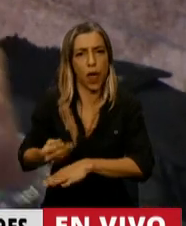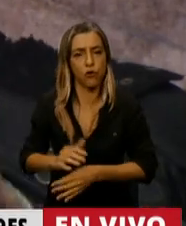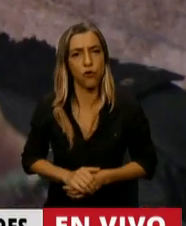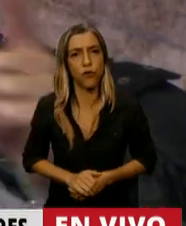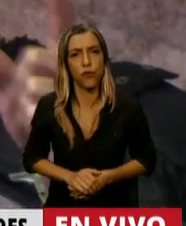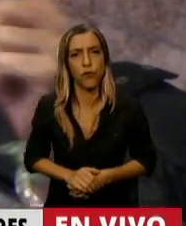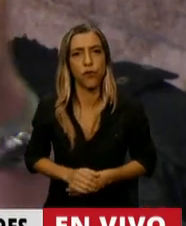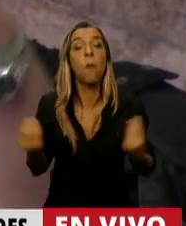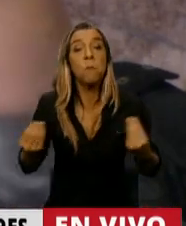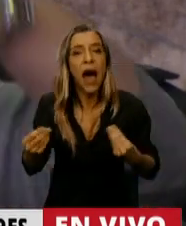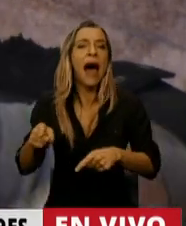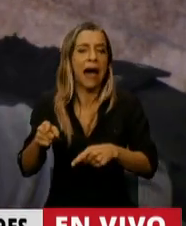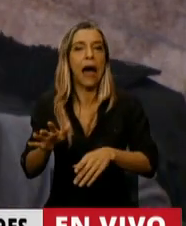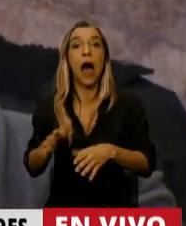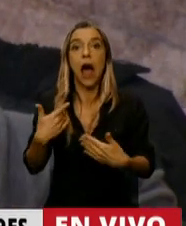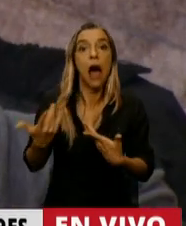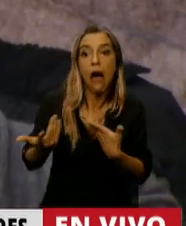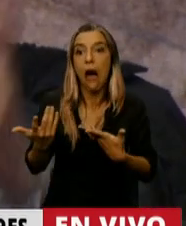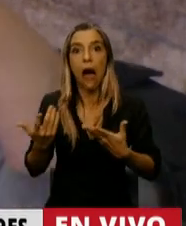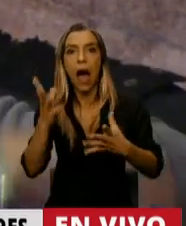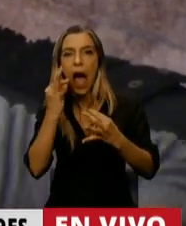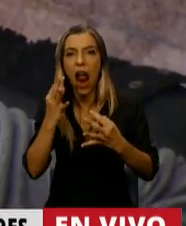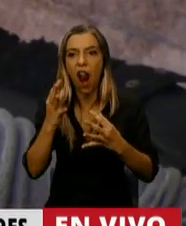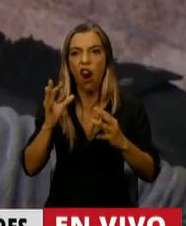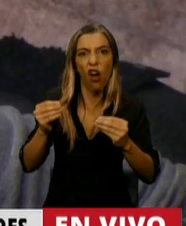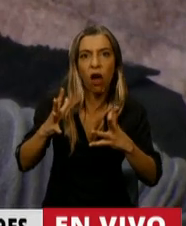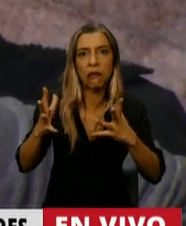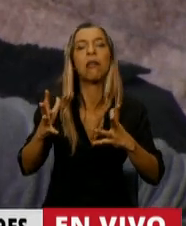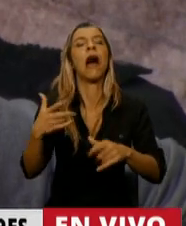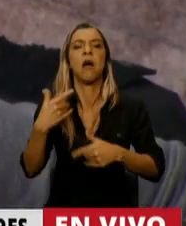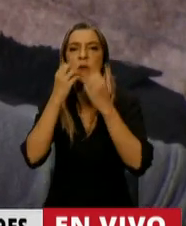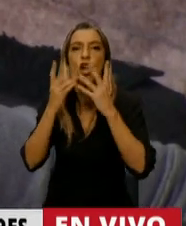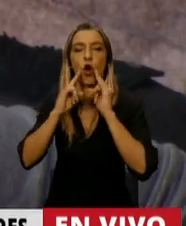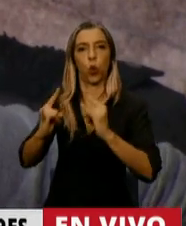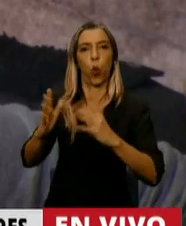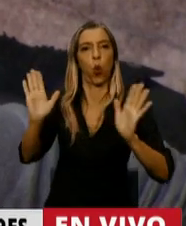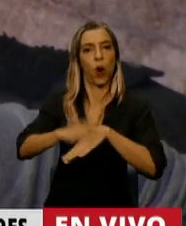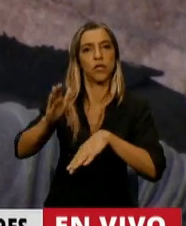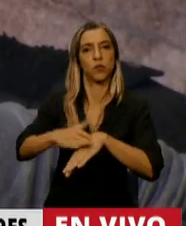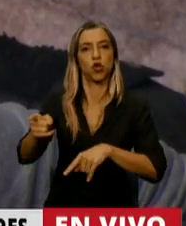para hacer el trabajo sucio de desarmar el desastre de la Primera Guerra Mundial.